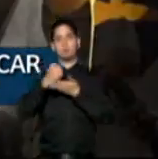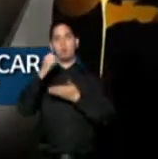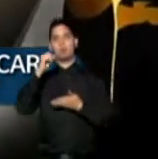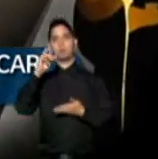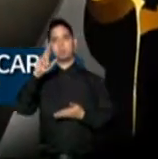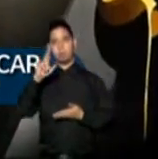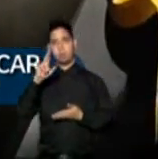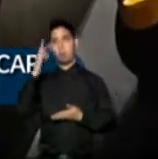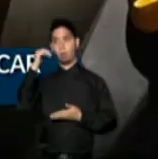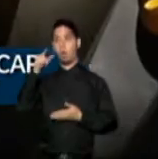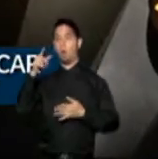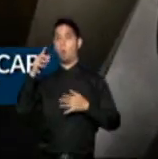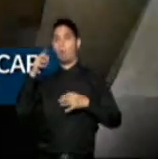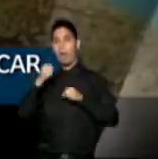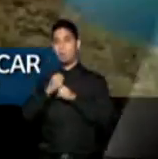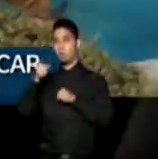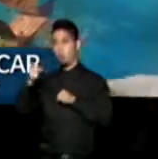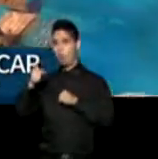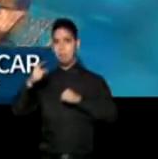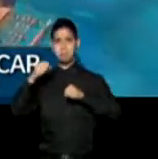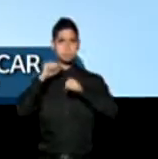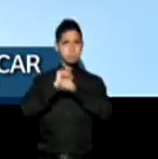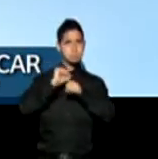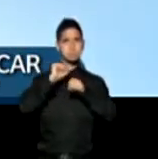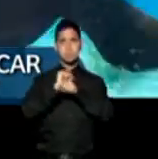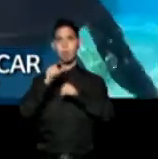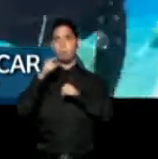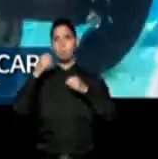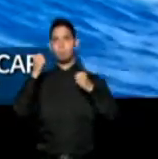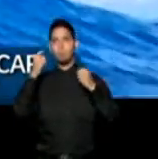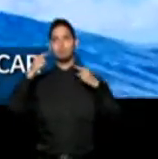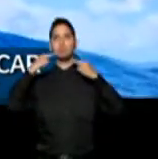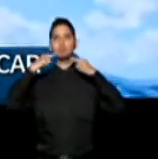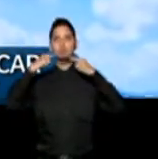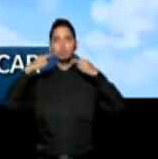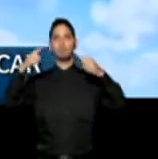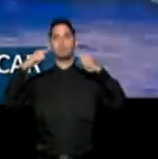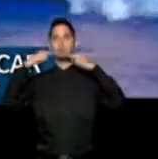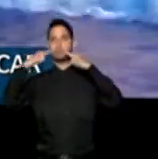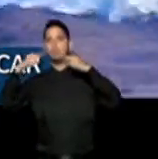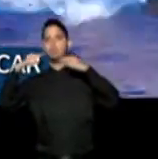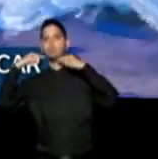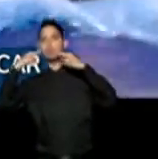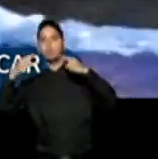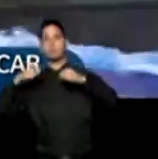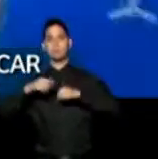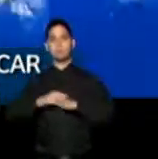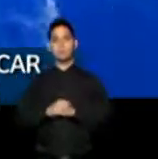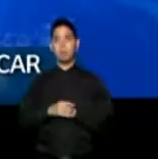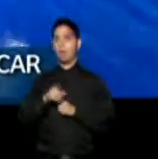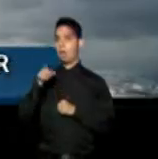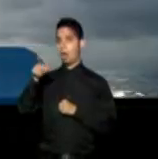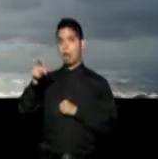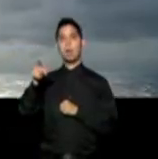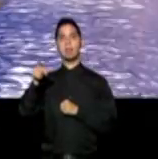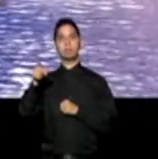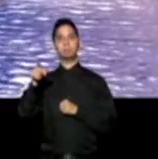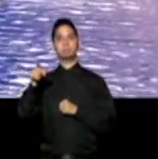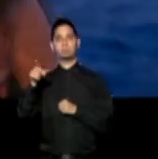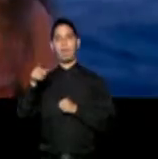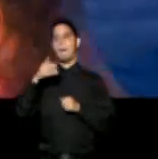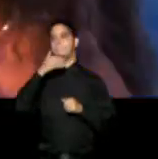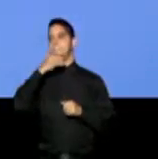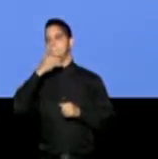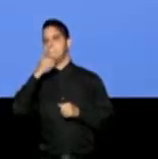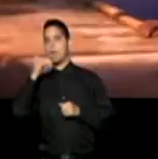de un año lleno de triunfos en Broadway, Miranda compite por la estatuilla dorada en la categoría de Mejor Canción Original por